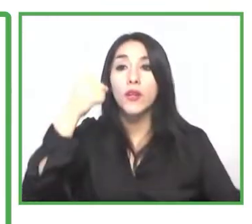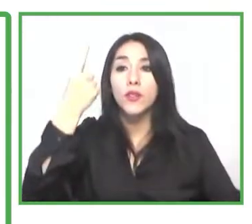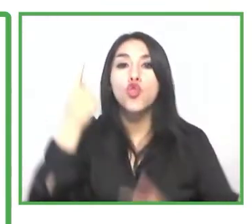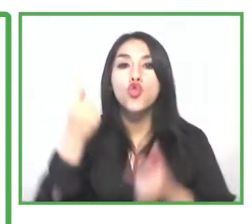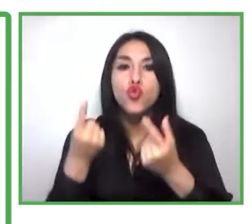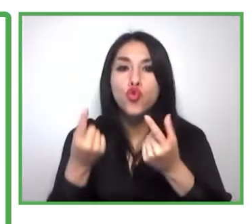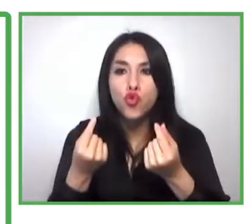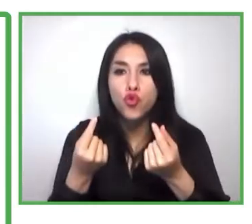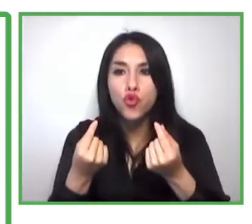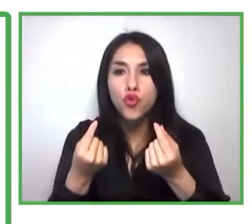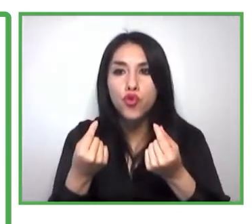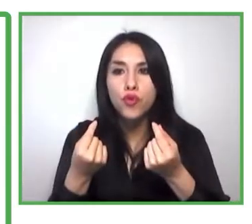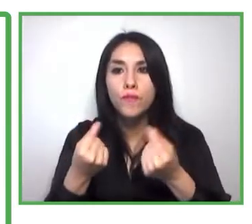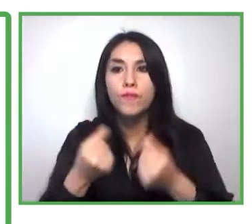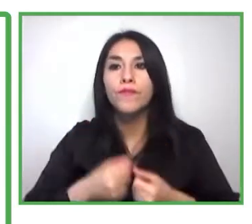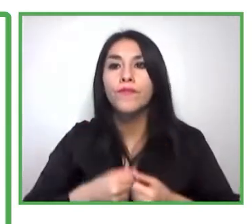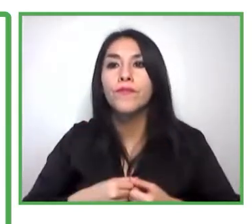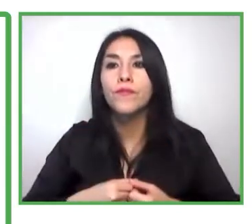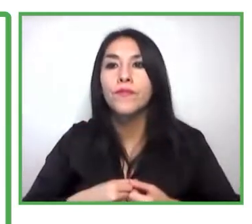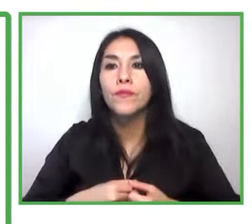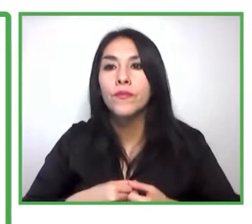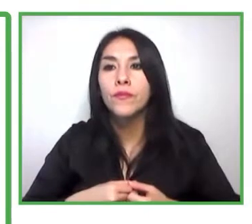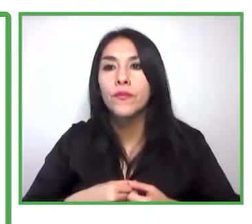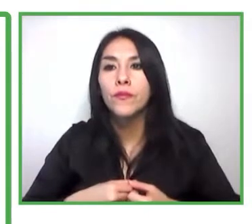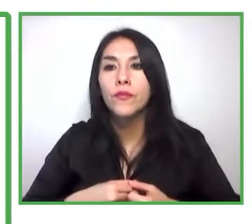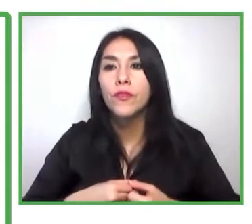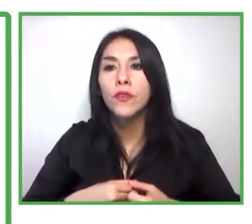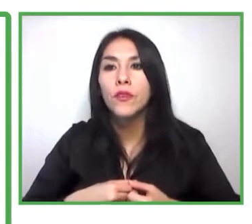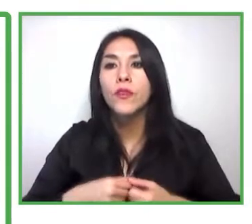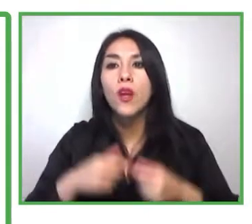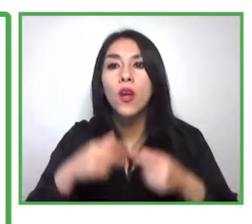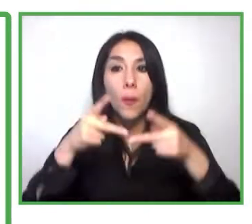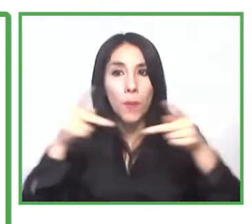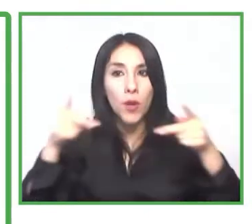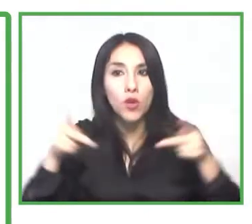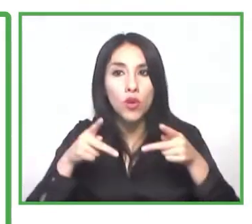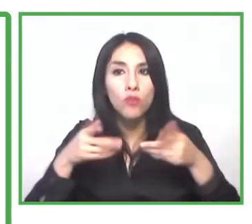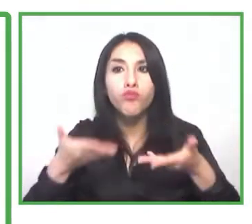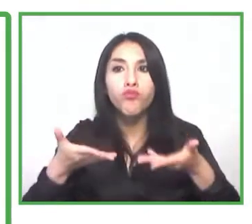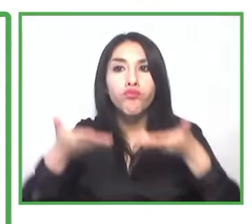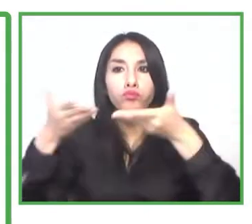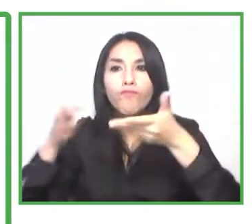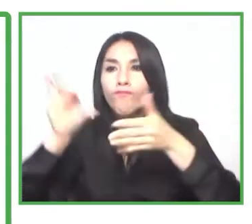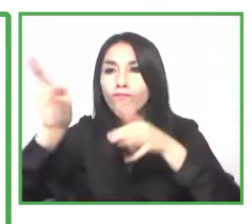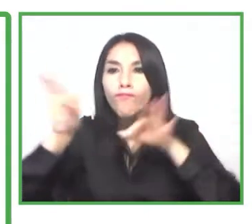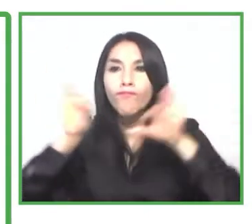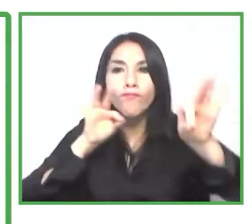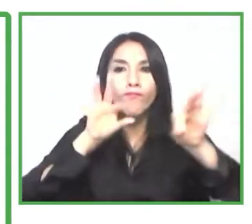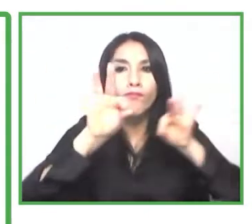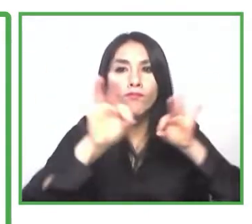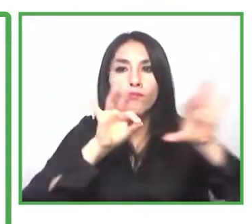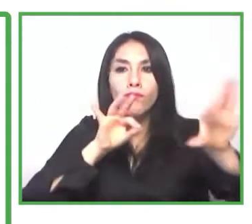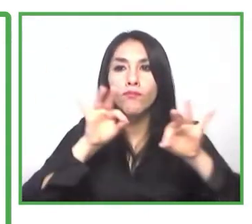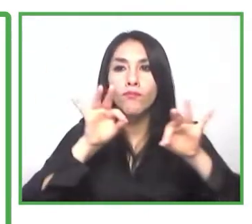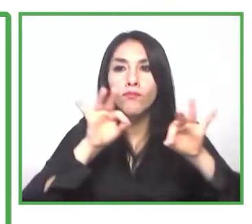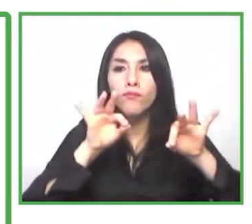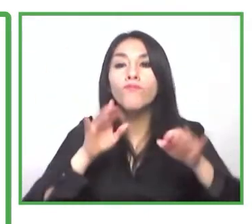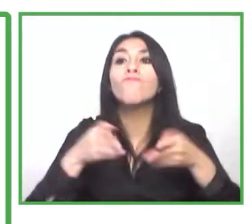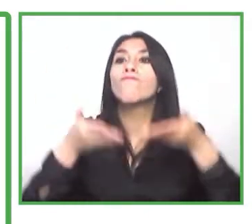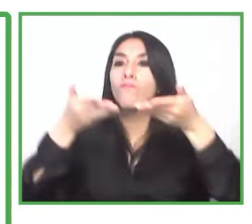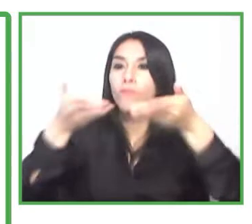¿Cómo lo hacemos? Básicamente, vinculando y generando conexiones en el ecosistema de la diversidad de inclusión entre